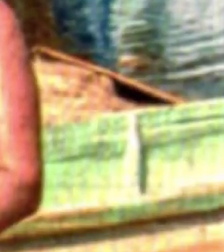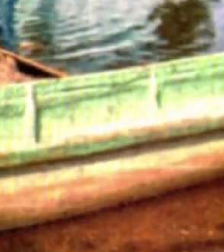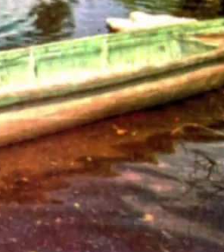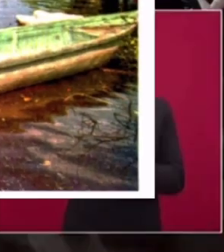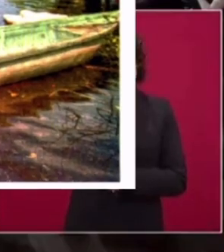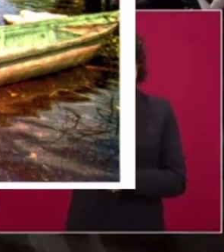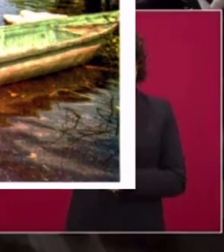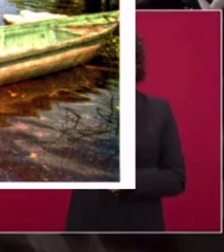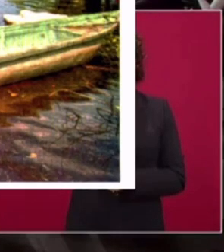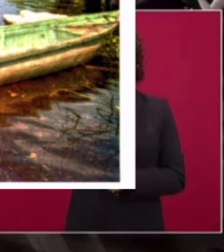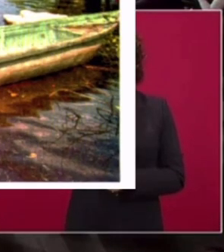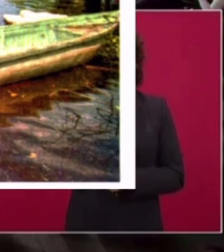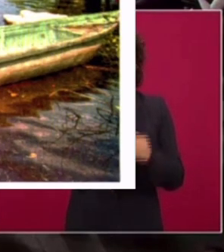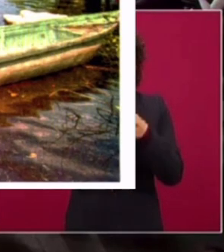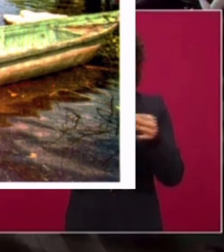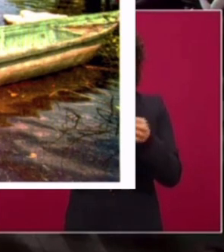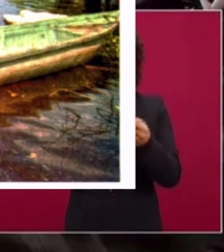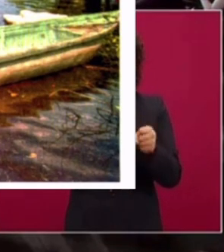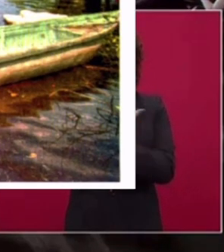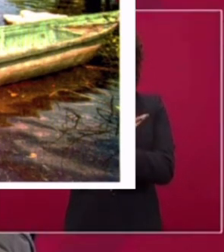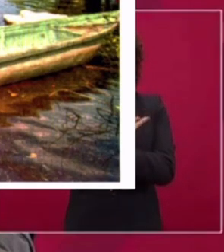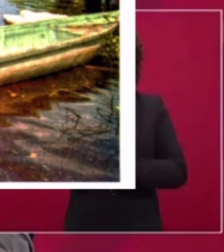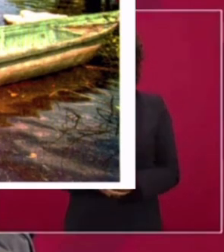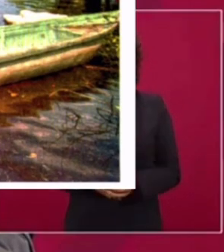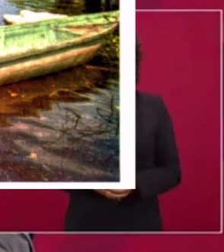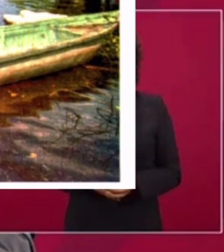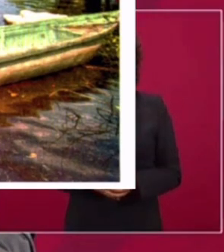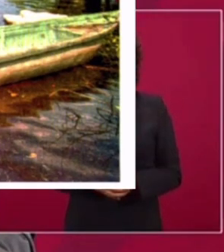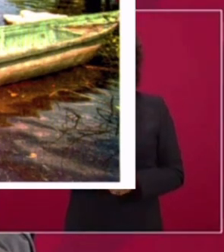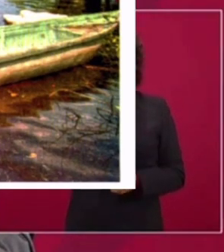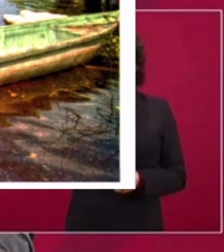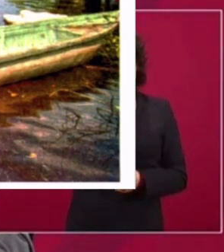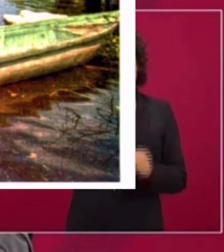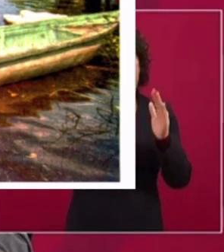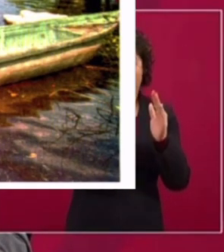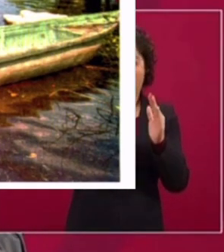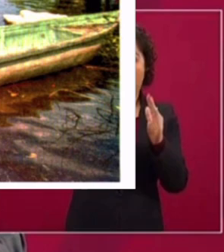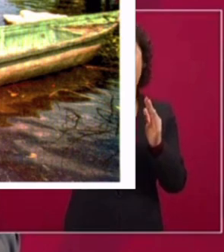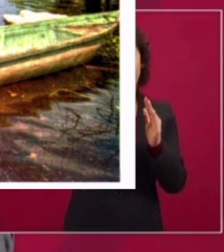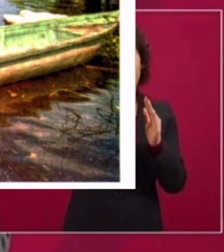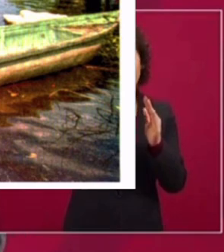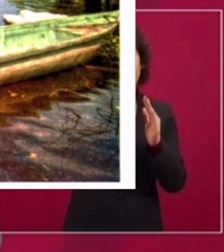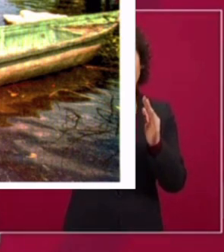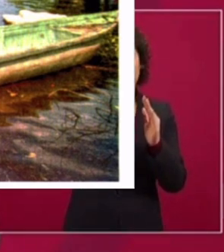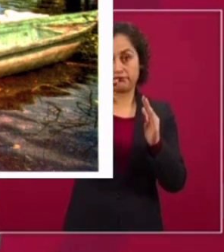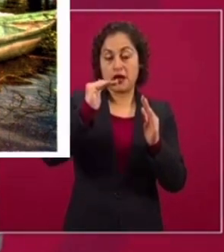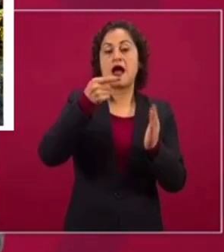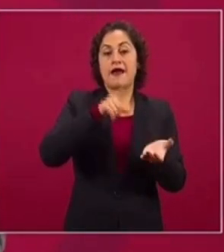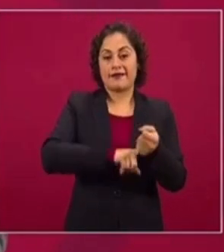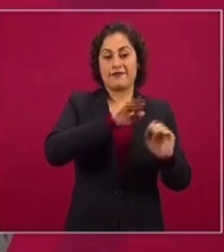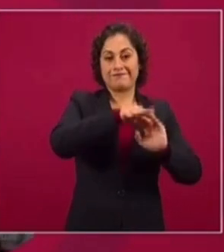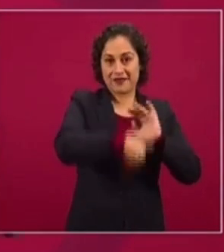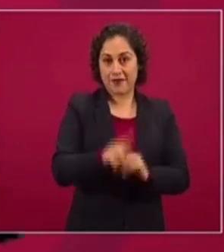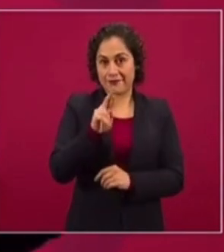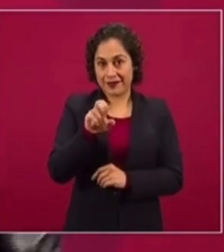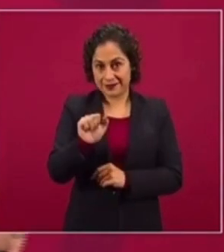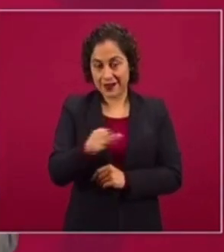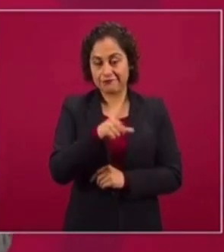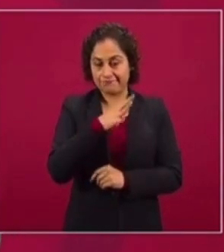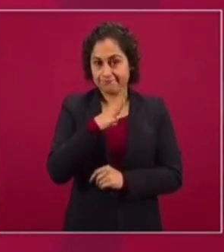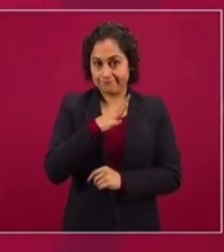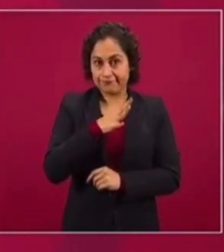Bueno, primero decir que se redujo el volumen de agua que se sacó de la presa para